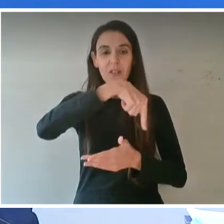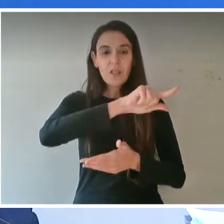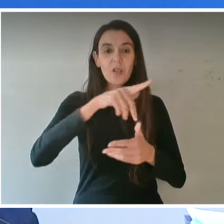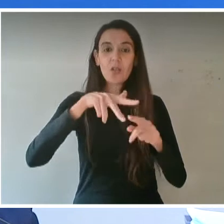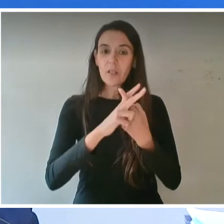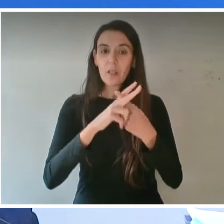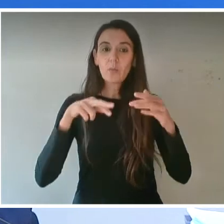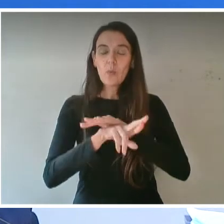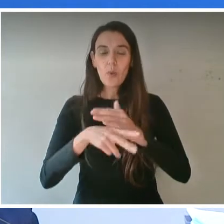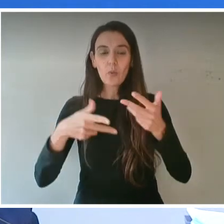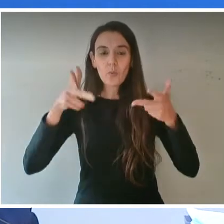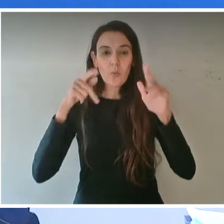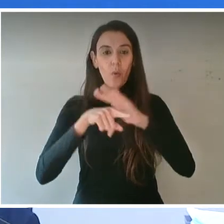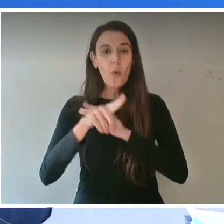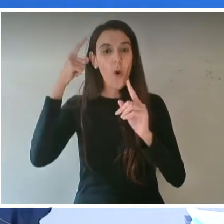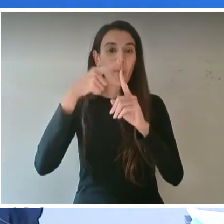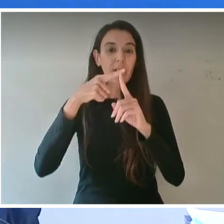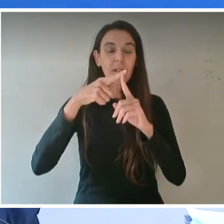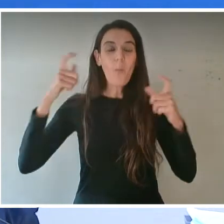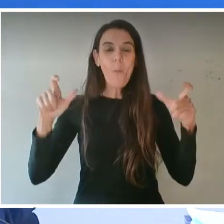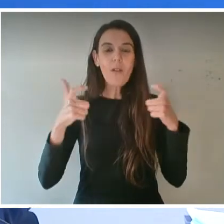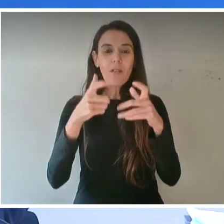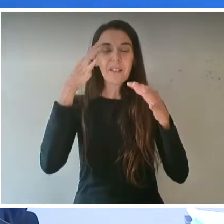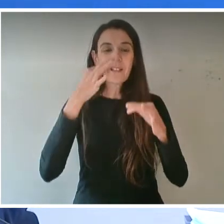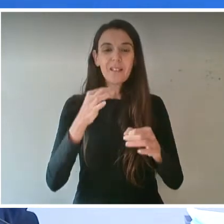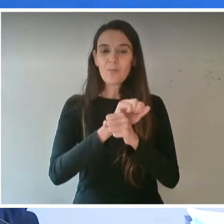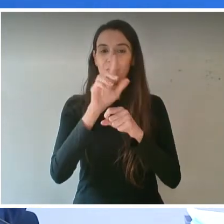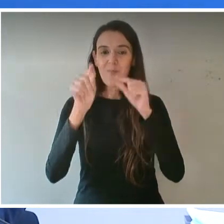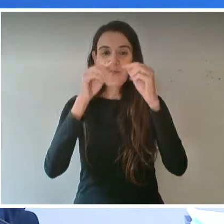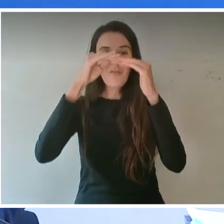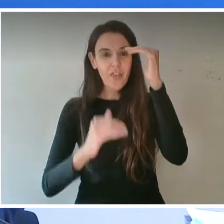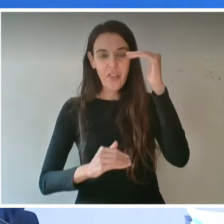que requieran al objeto de minimizar el riesgo de contagios.